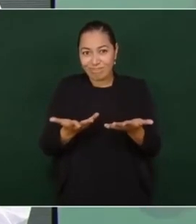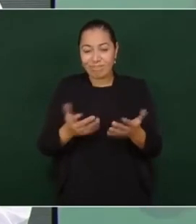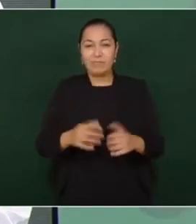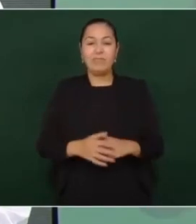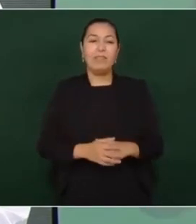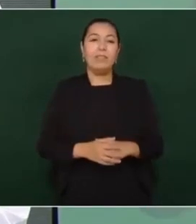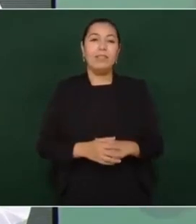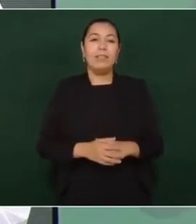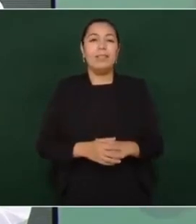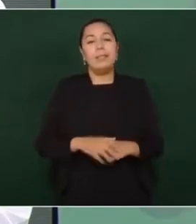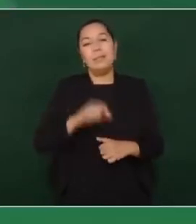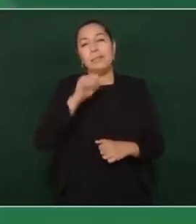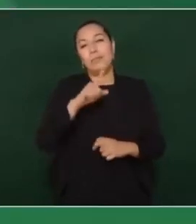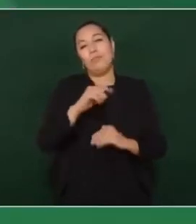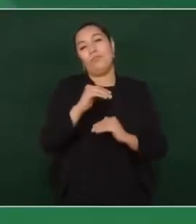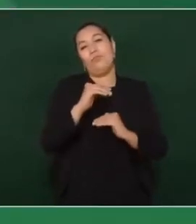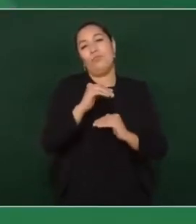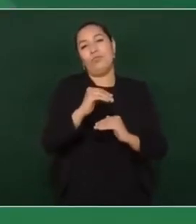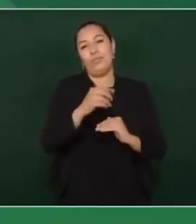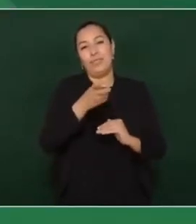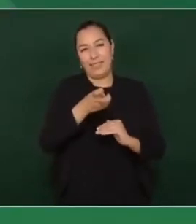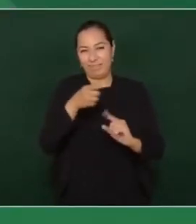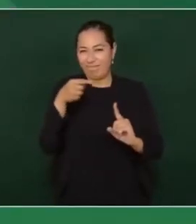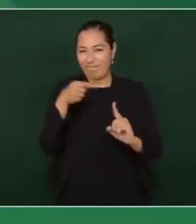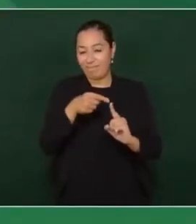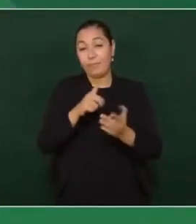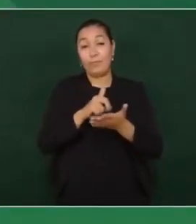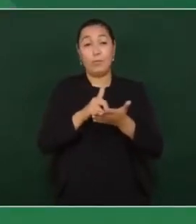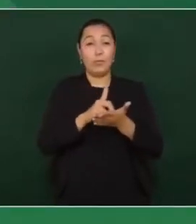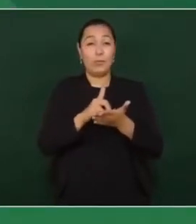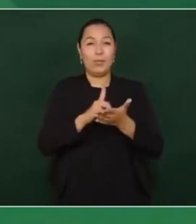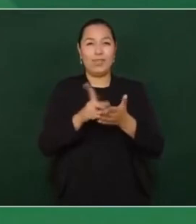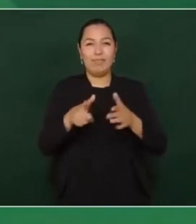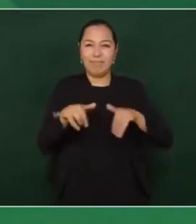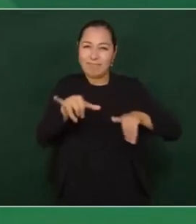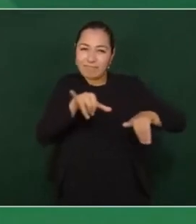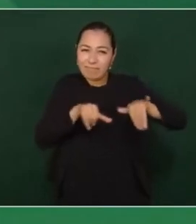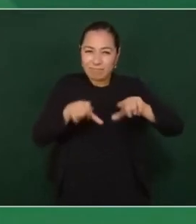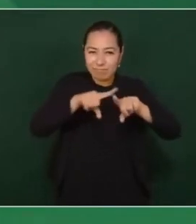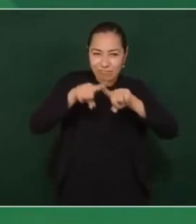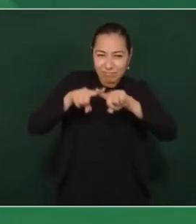sobre todo estas drogas químicas